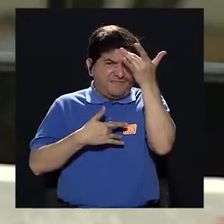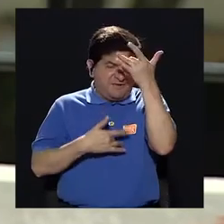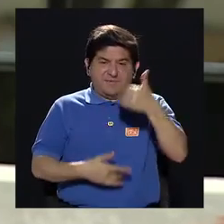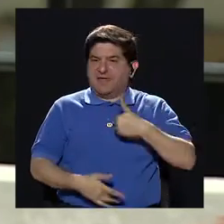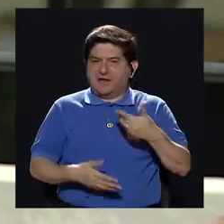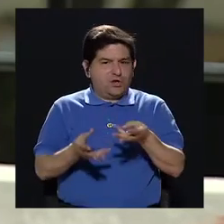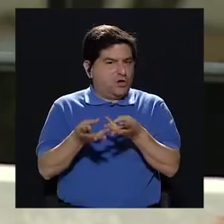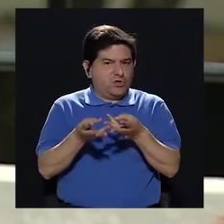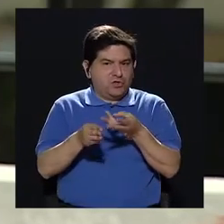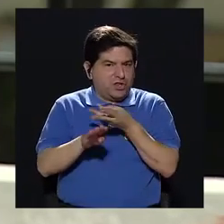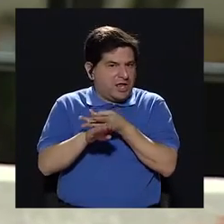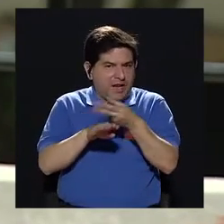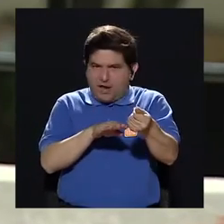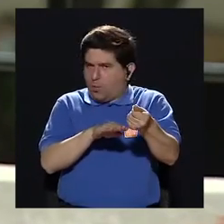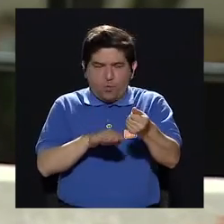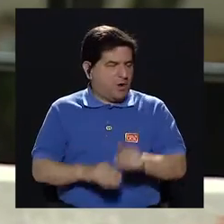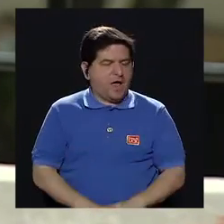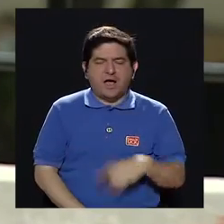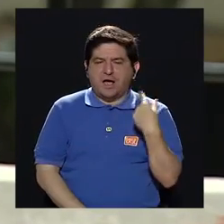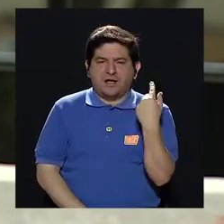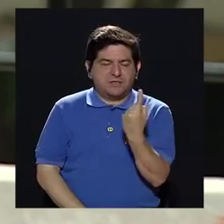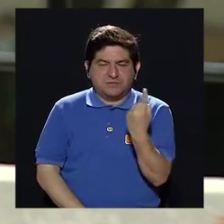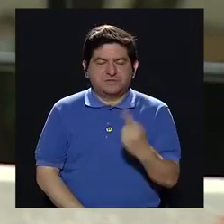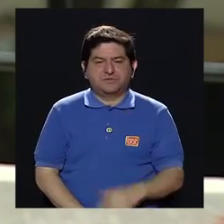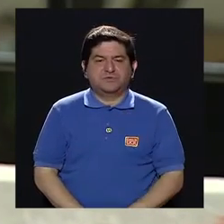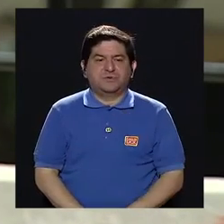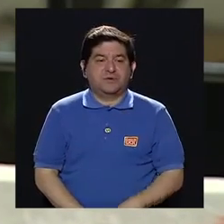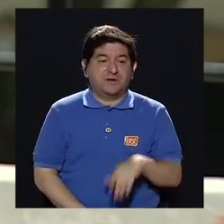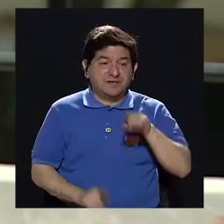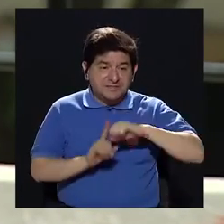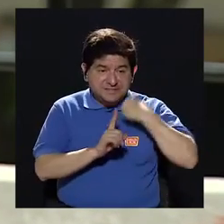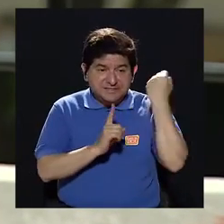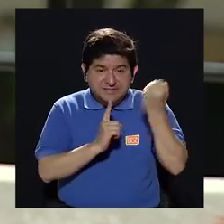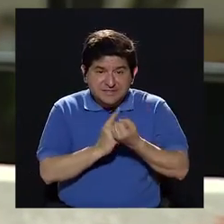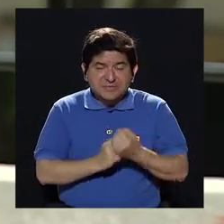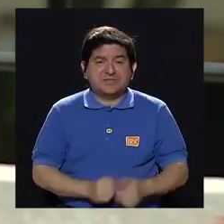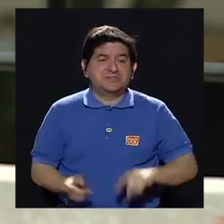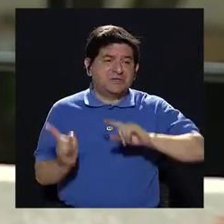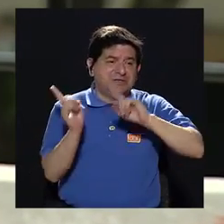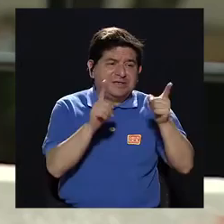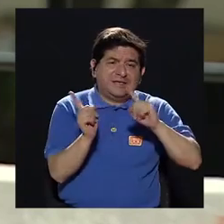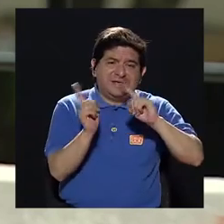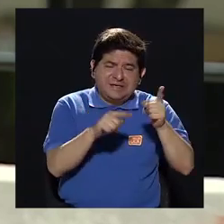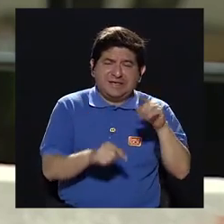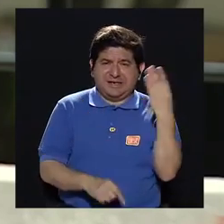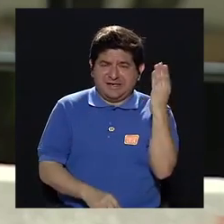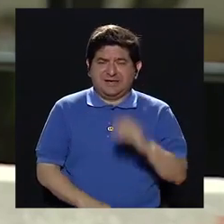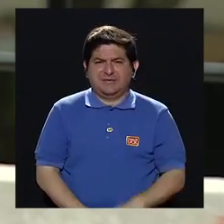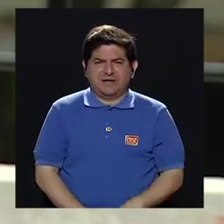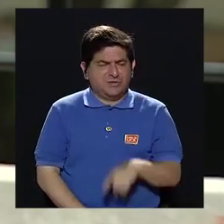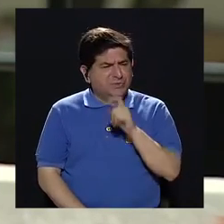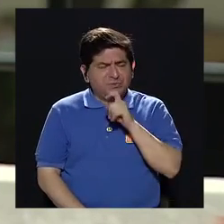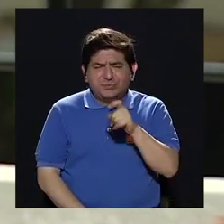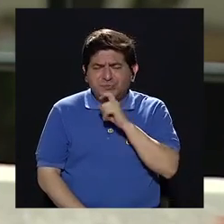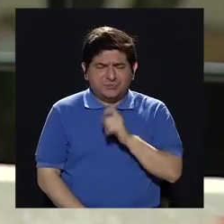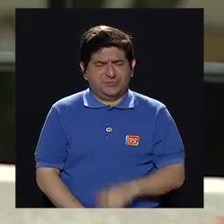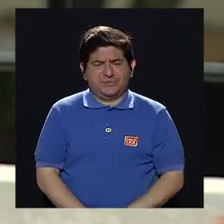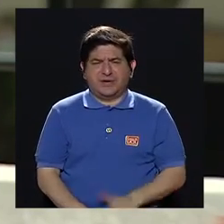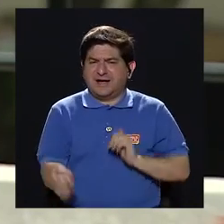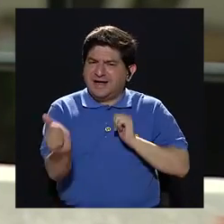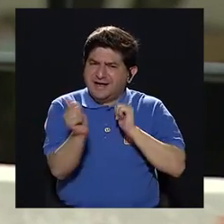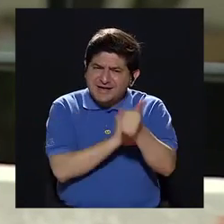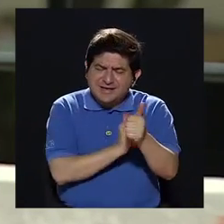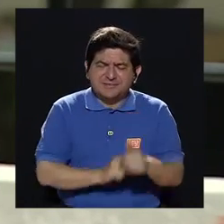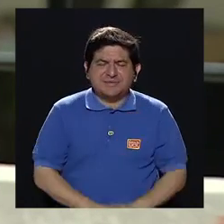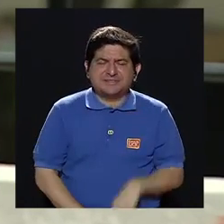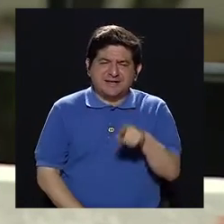enfermedad que no tiene cura, que es algo más que simplemente tengo que estar yendo al baño, es bastante complicado. Hay que sobrepasar